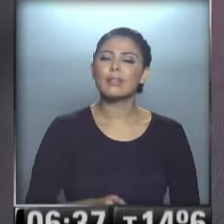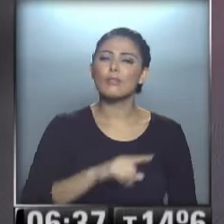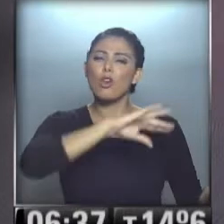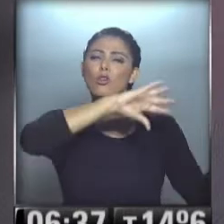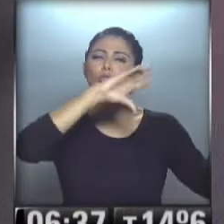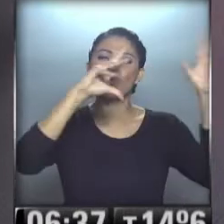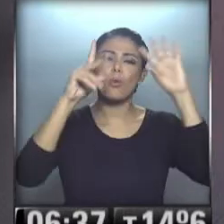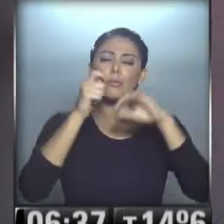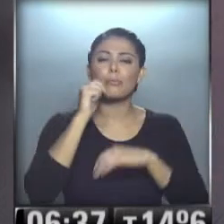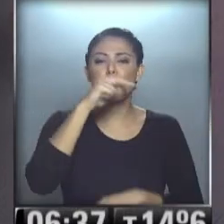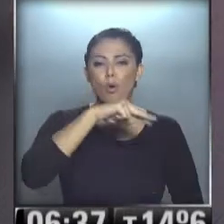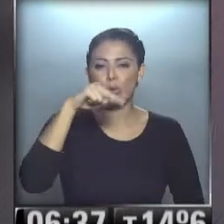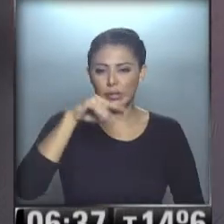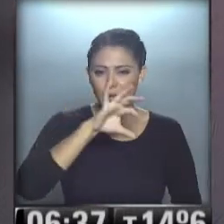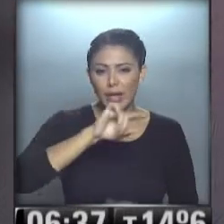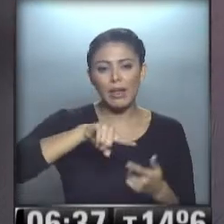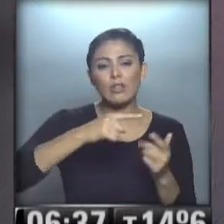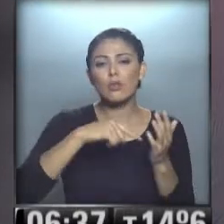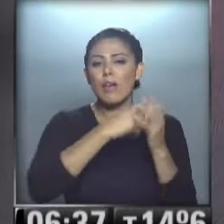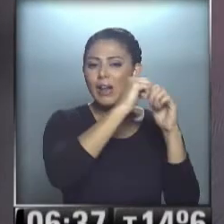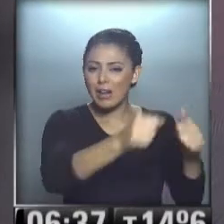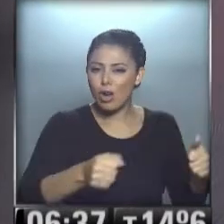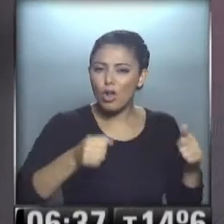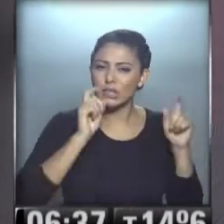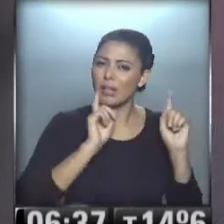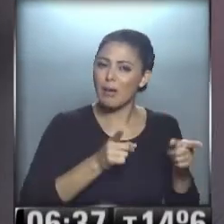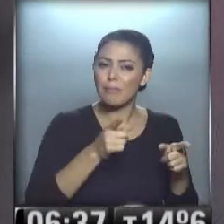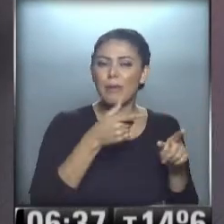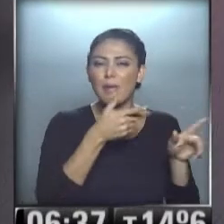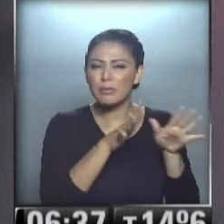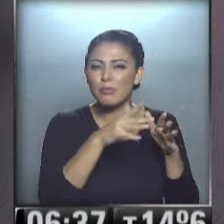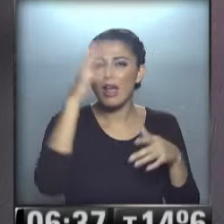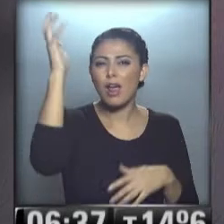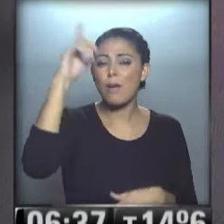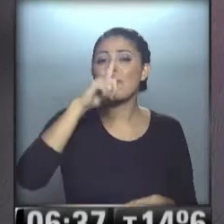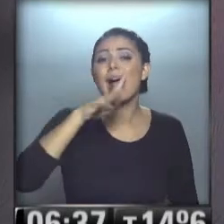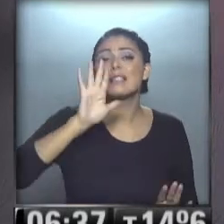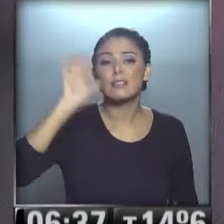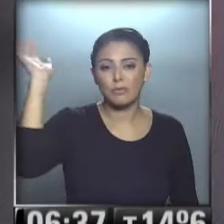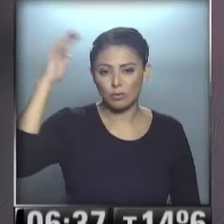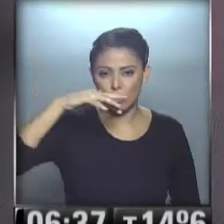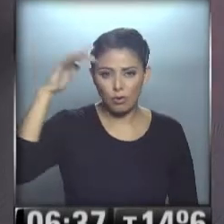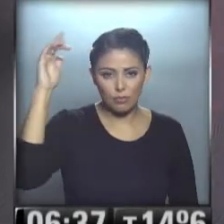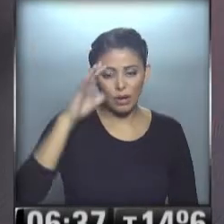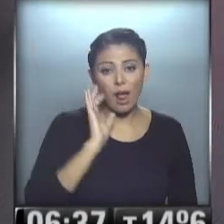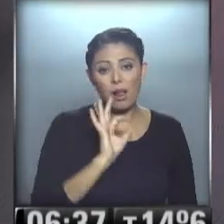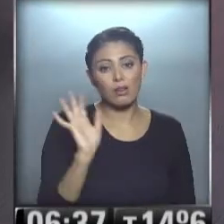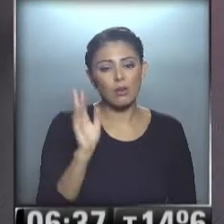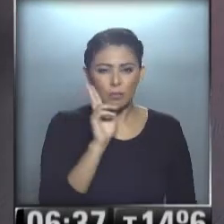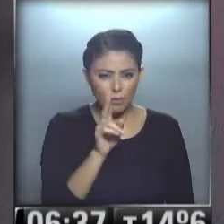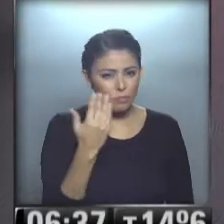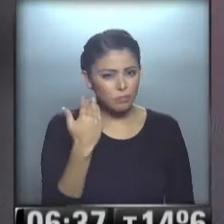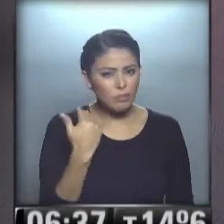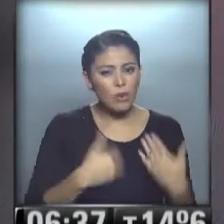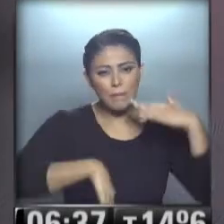nubosidad en Neuquén, en la zona de Bariloche... ...tiempo inestable, con probabilidad de alguna precipitación... ...fíjense la